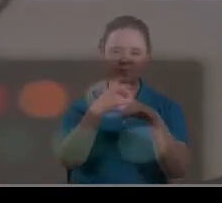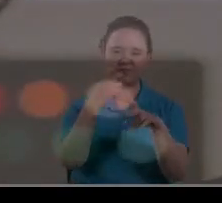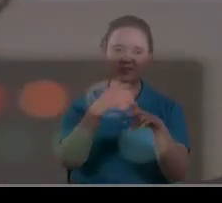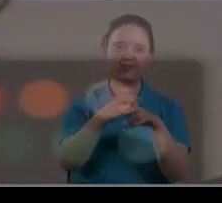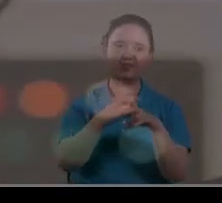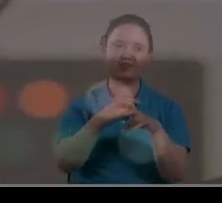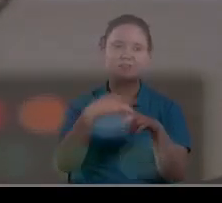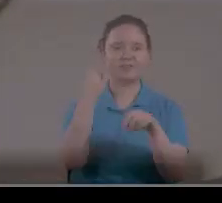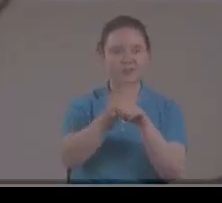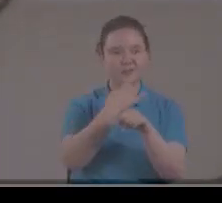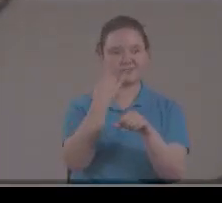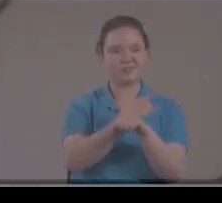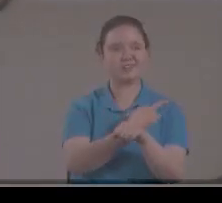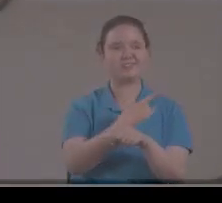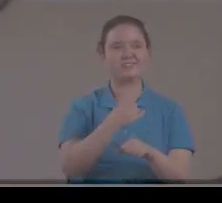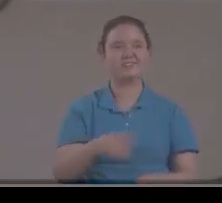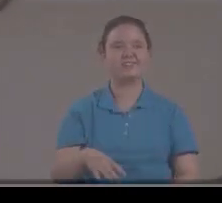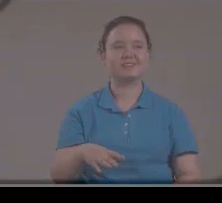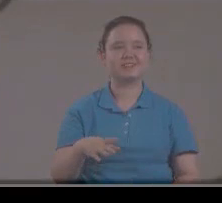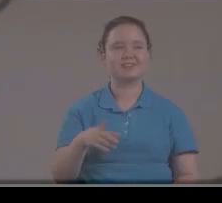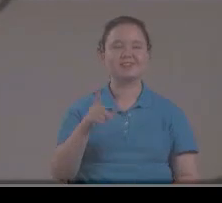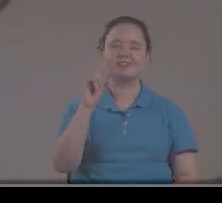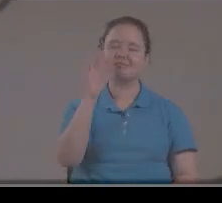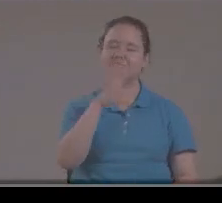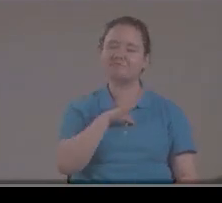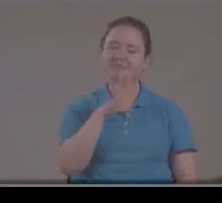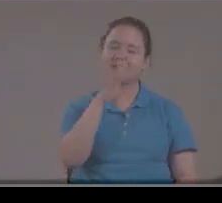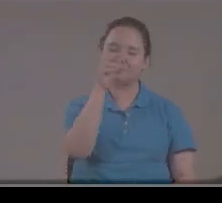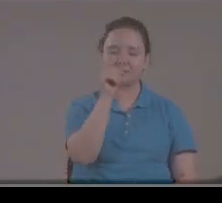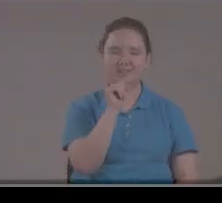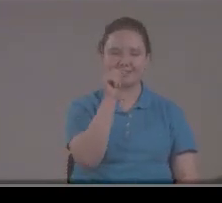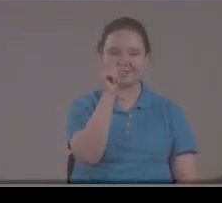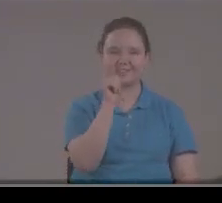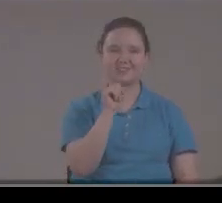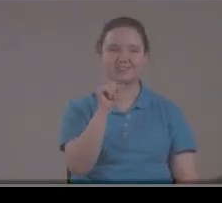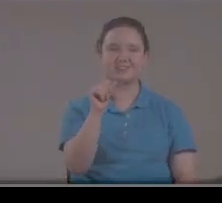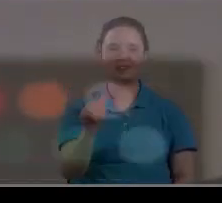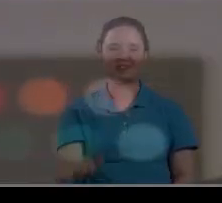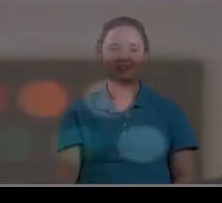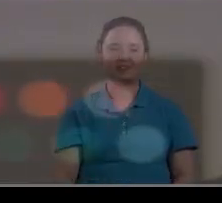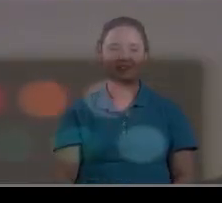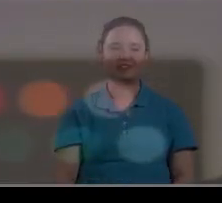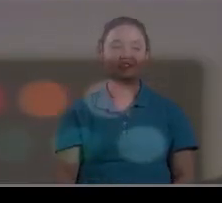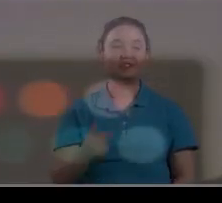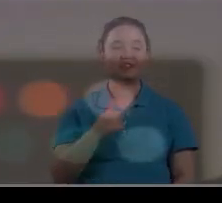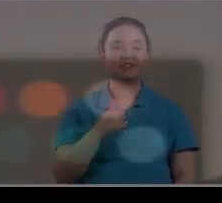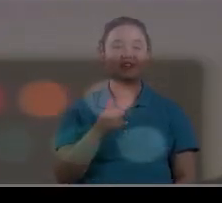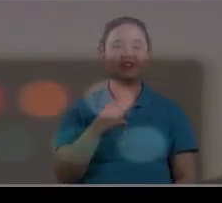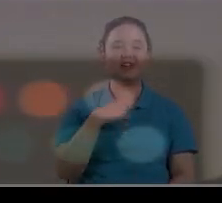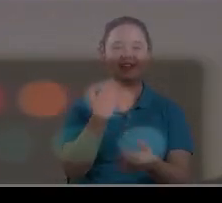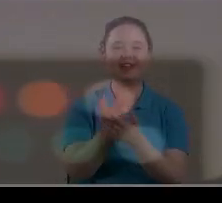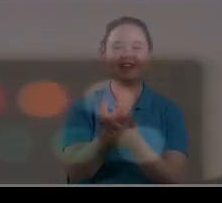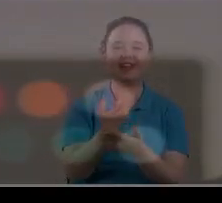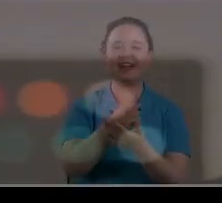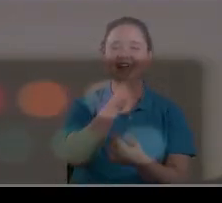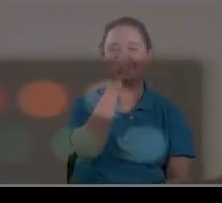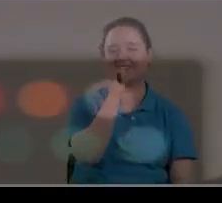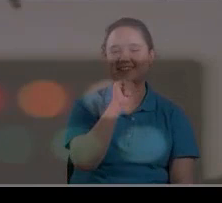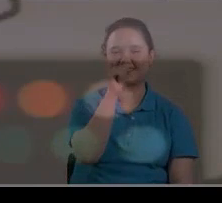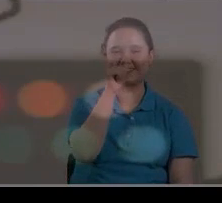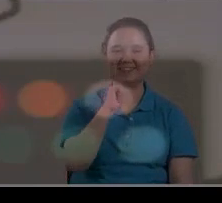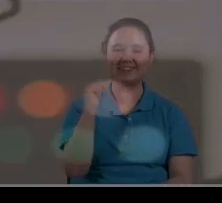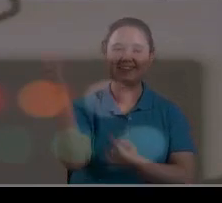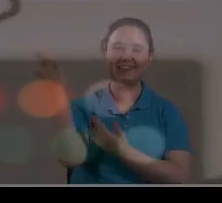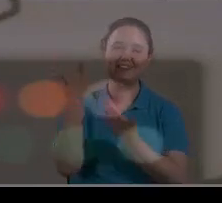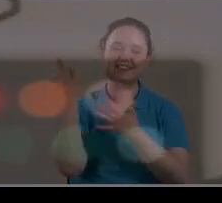mí Usar esta cosa Pero espéreme Téngame paciencia Yo compré paciencia En la mañana Diez pesos de